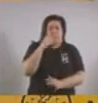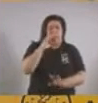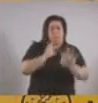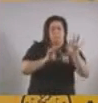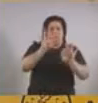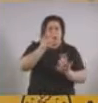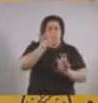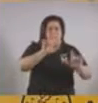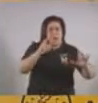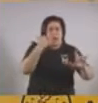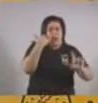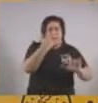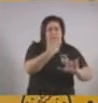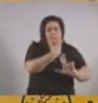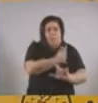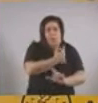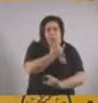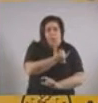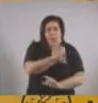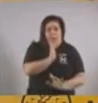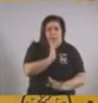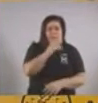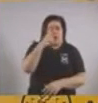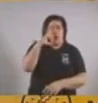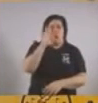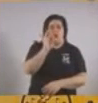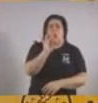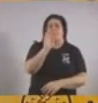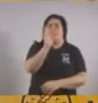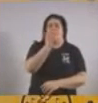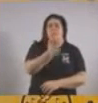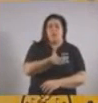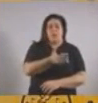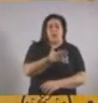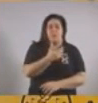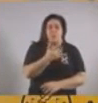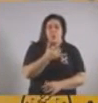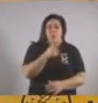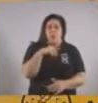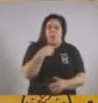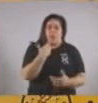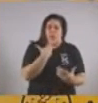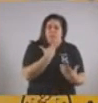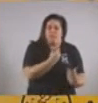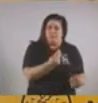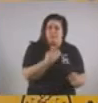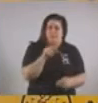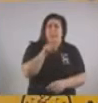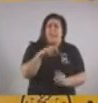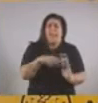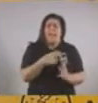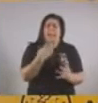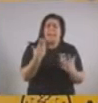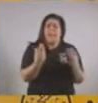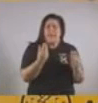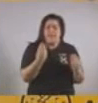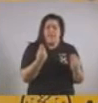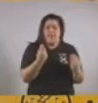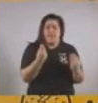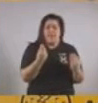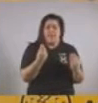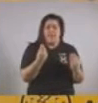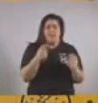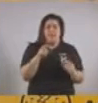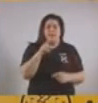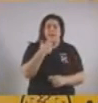y se determinó que la vacuna tiene un 90% de efectividad. Eso significa que reduce el riesgo